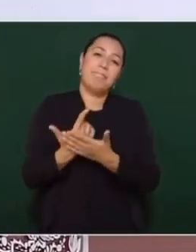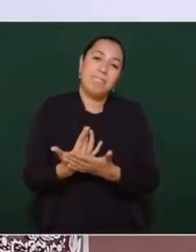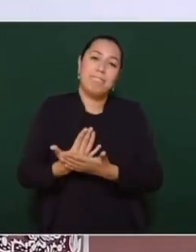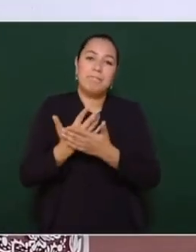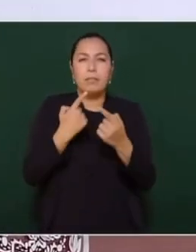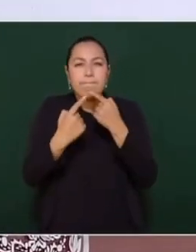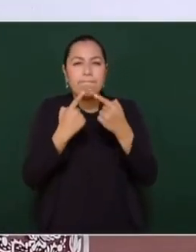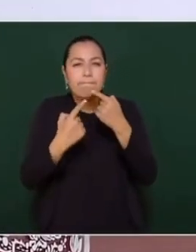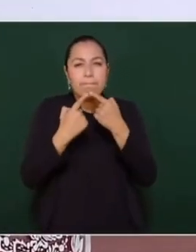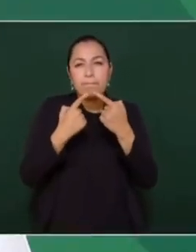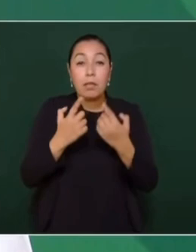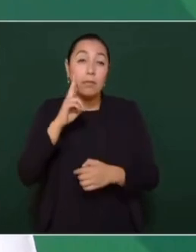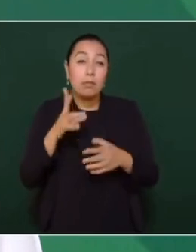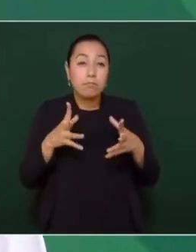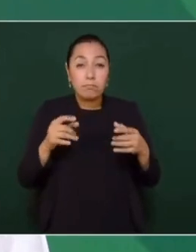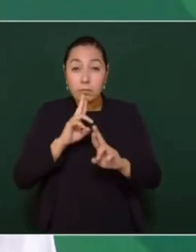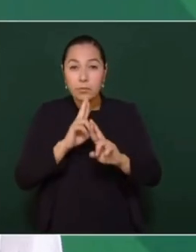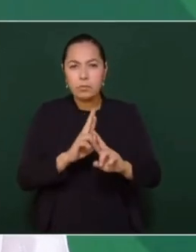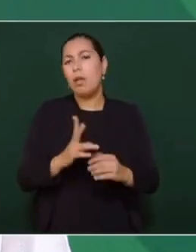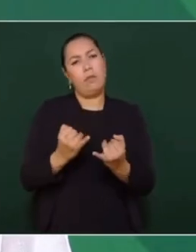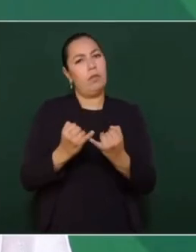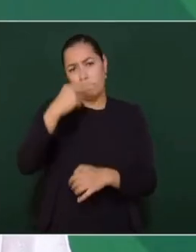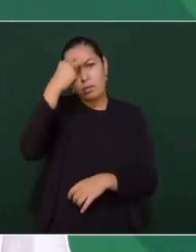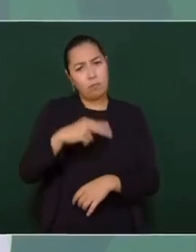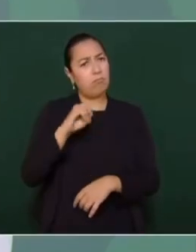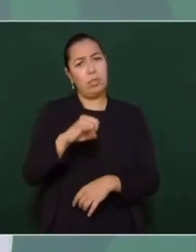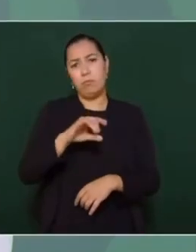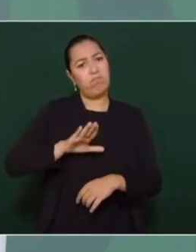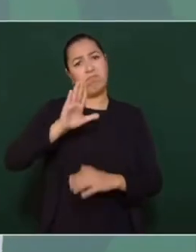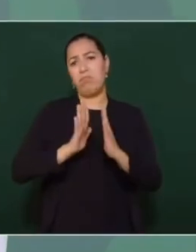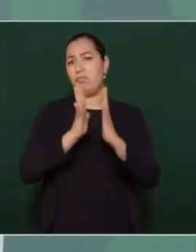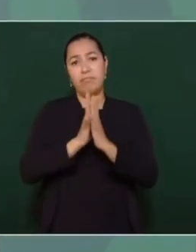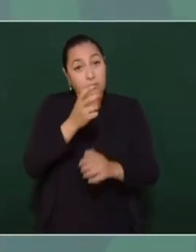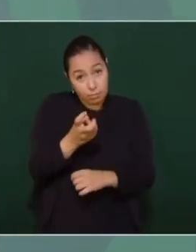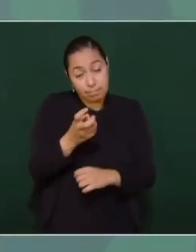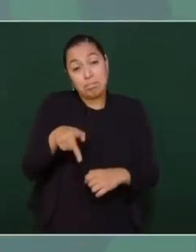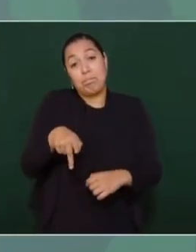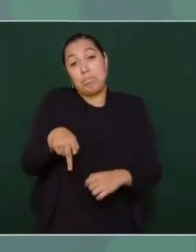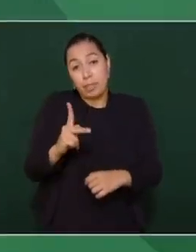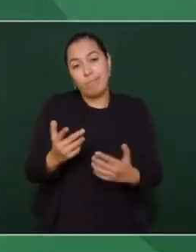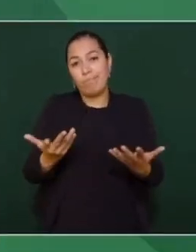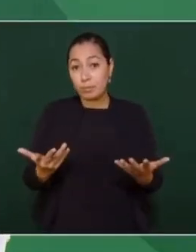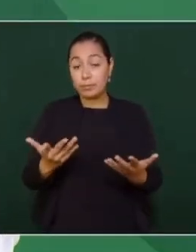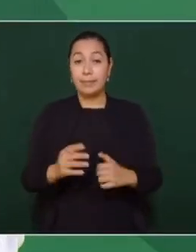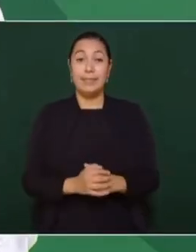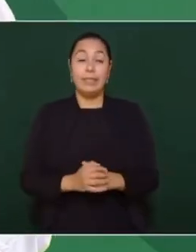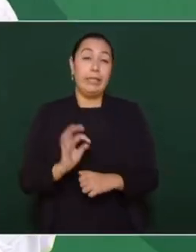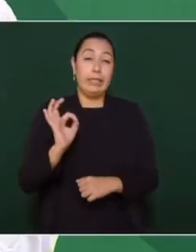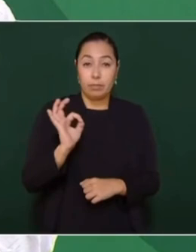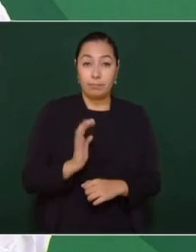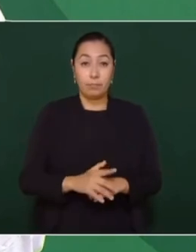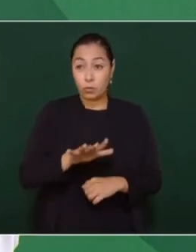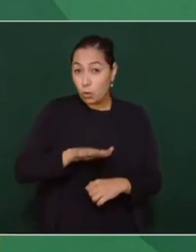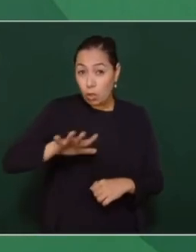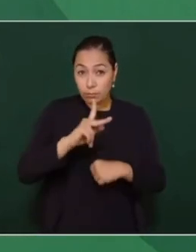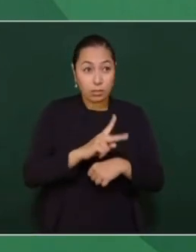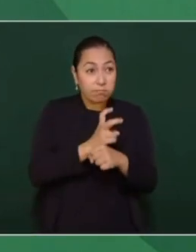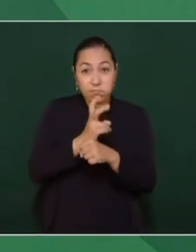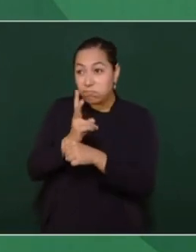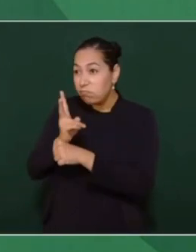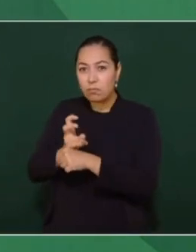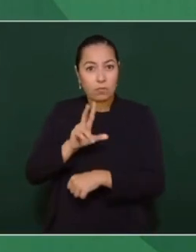De todas maneras, México va a participar. Nada más que si no se invita a todos los países,